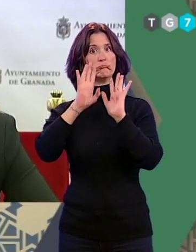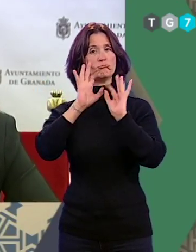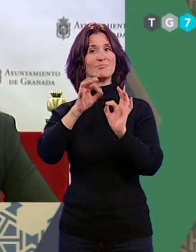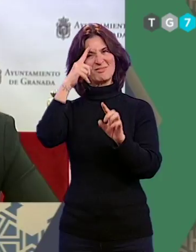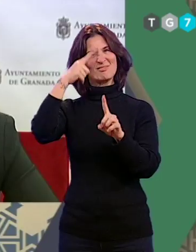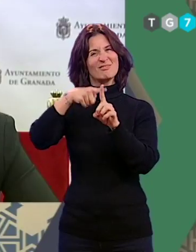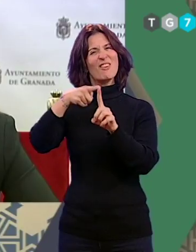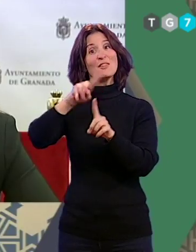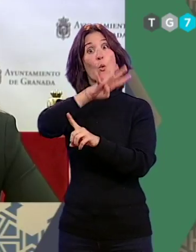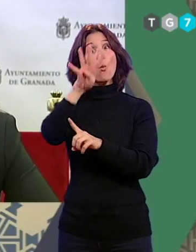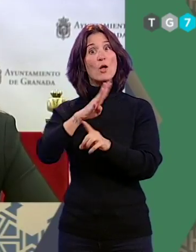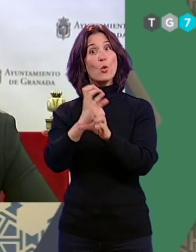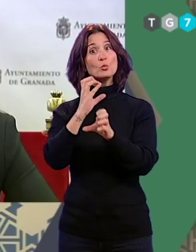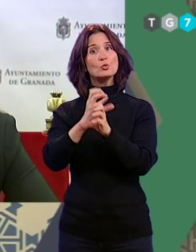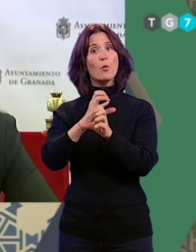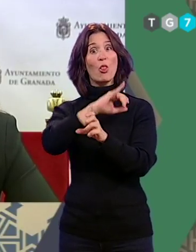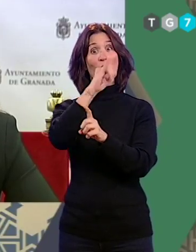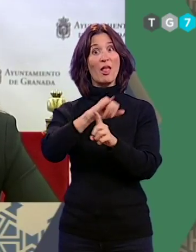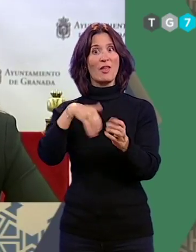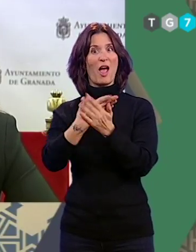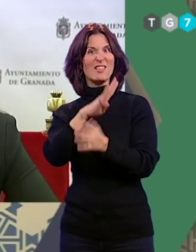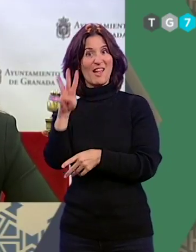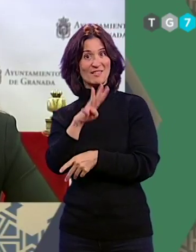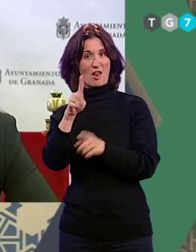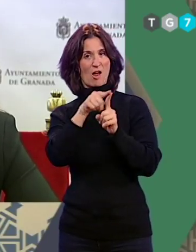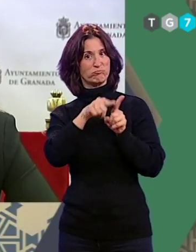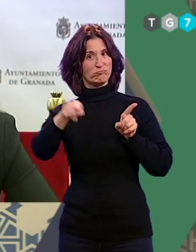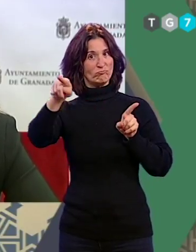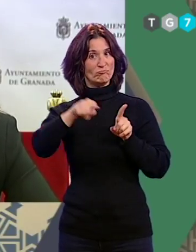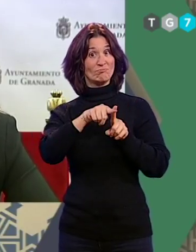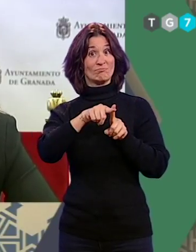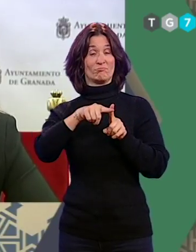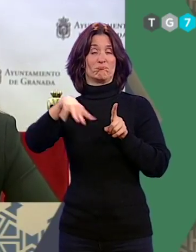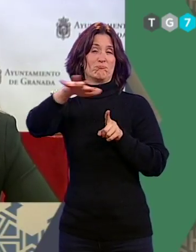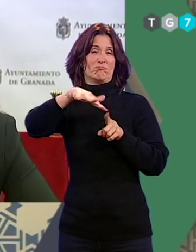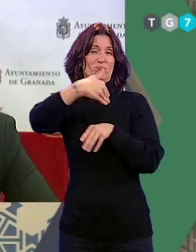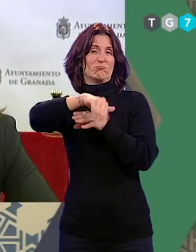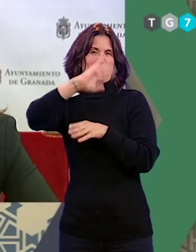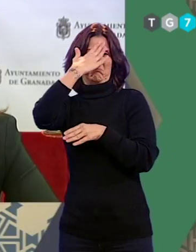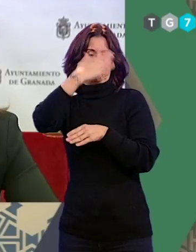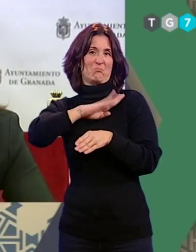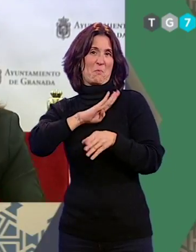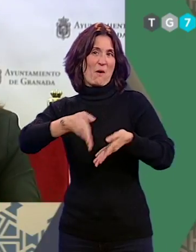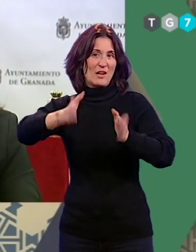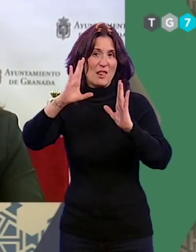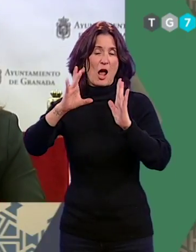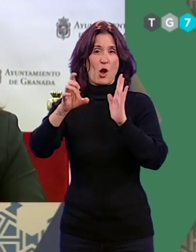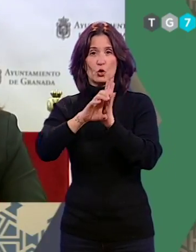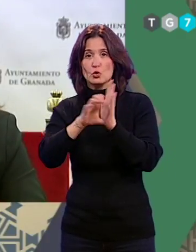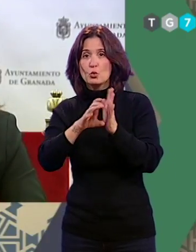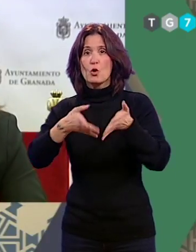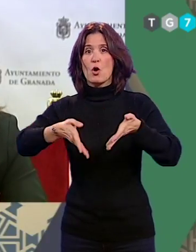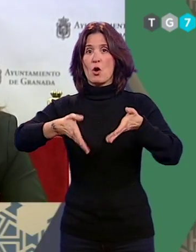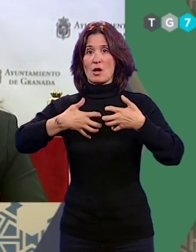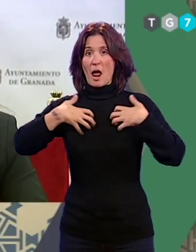esa línea 4, Zahidín-Chana, la parte central irá por la Avenida Constitución, Gran Vía, Reyes